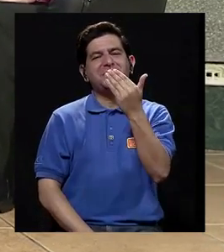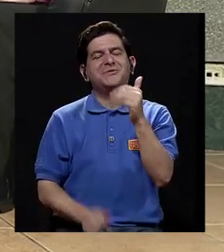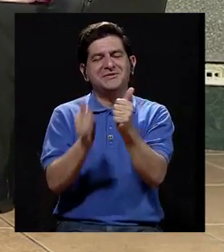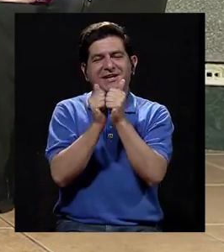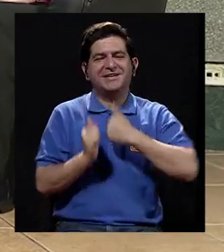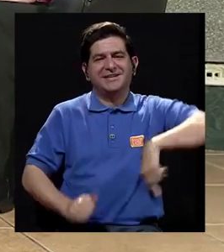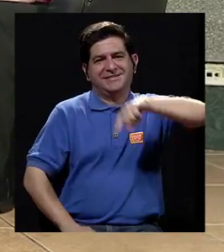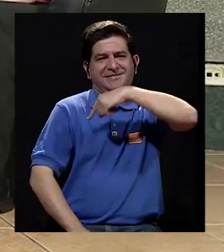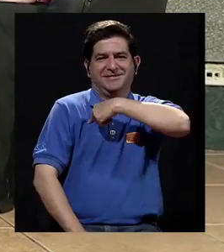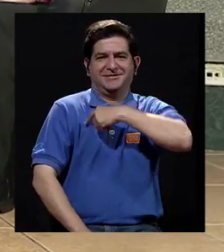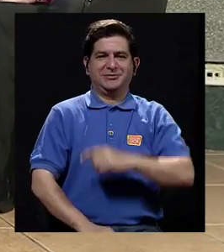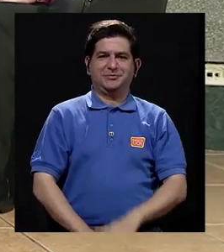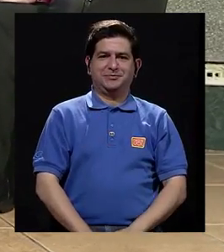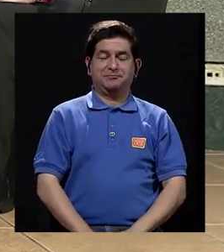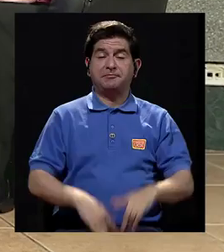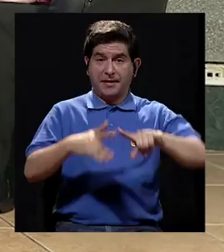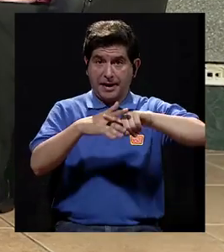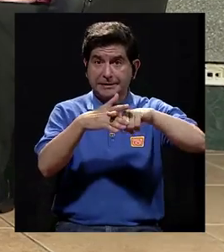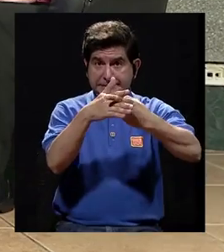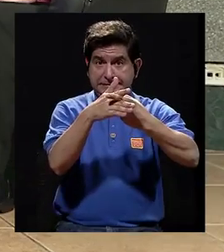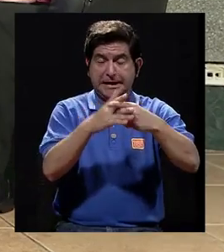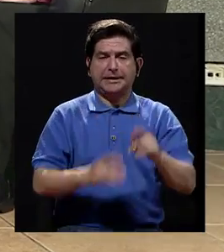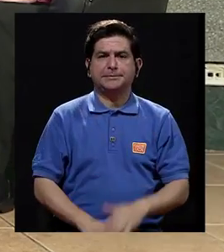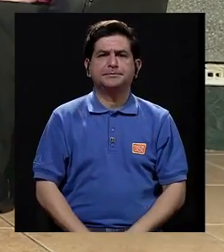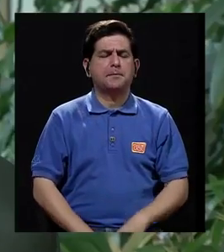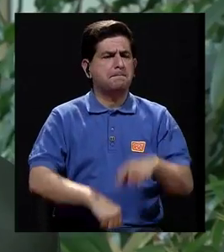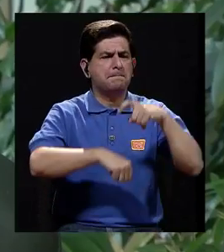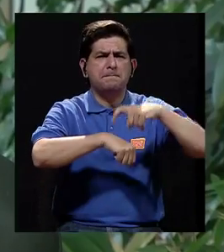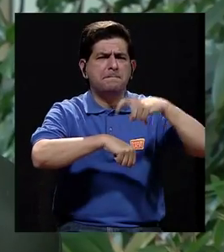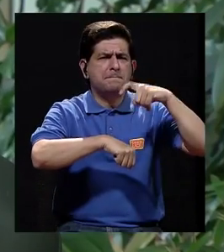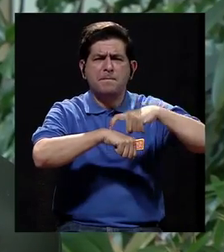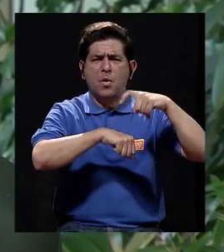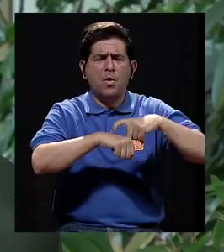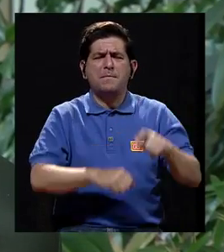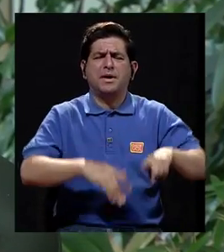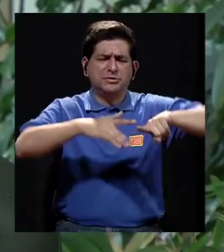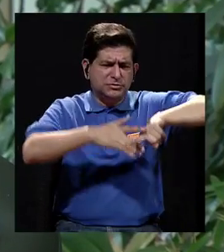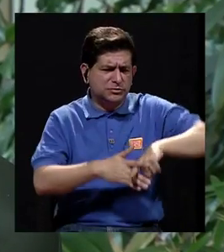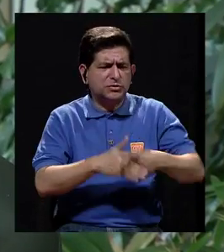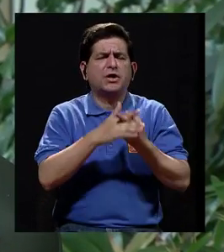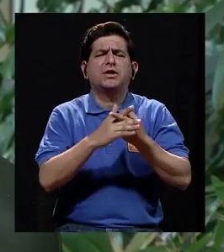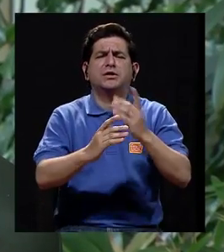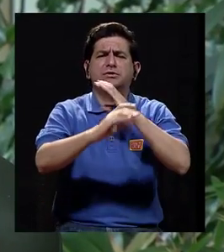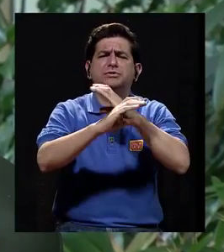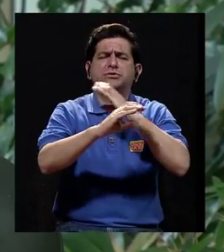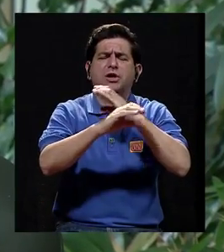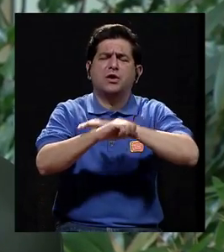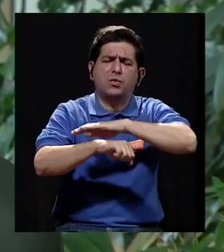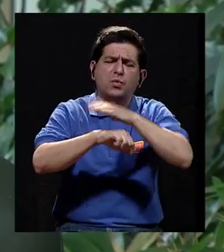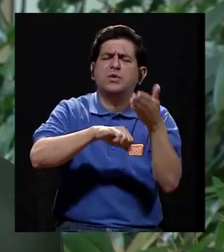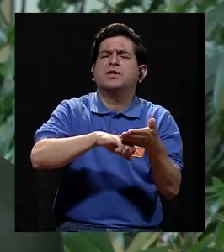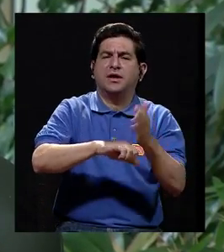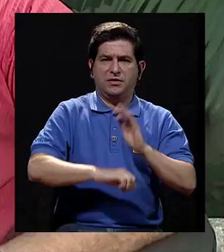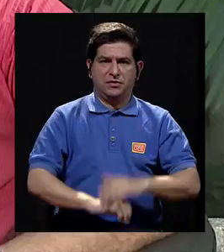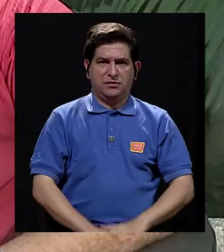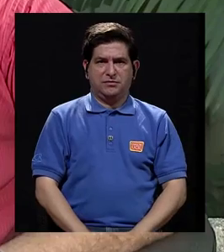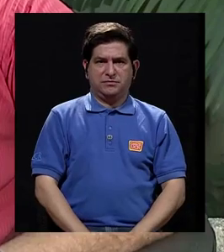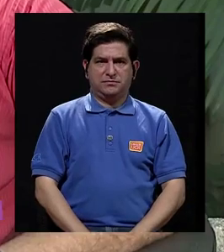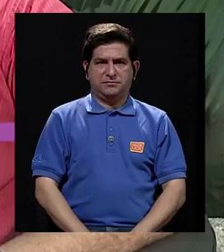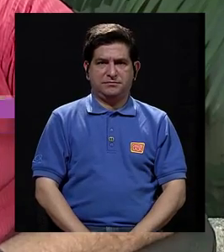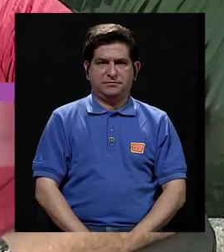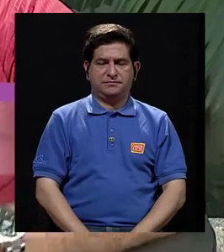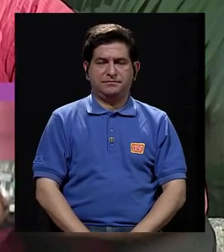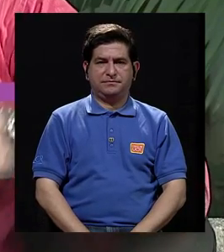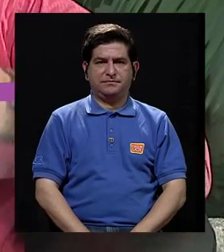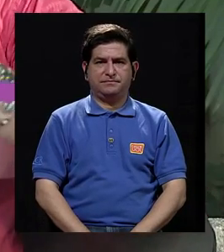muchas gracias por acompañarnos. Y bueno, para iniciar, ¿en qué momento se debe de empezar con los cuidados del embarazo? Bueno,